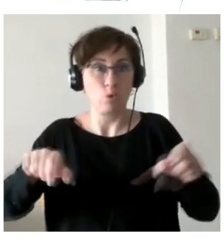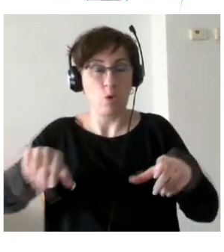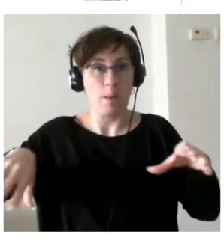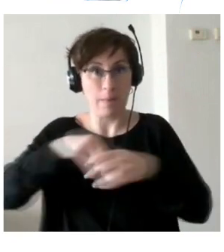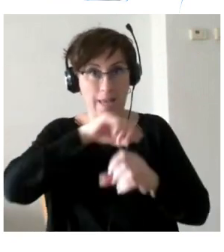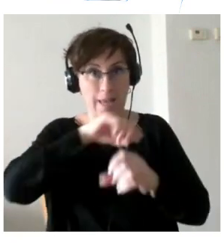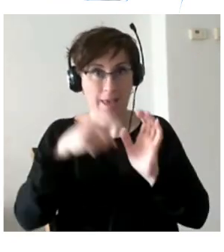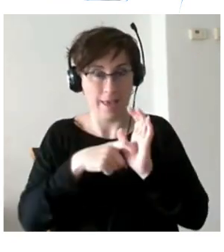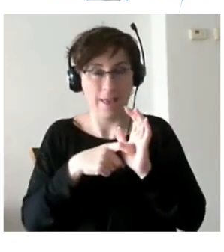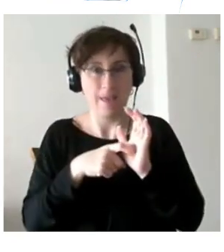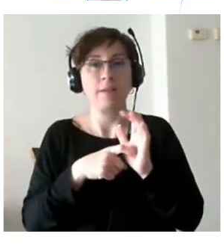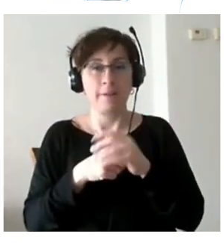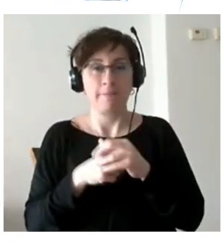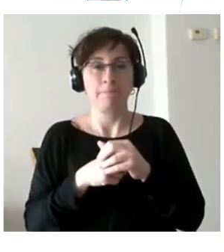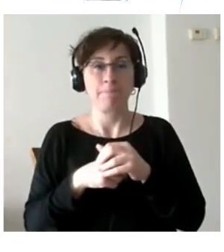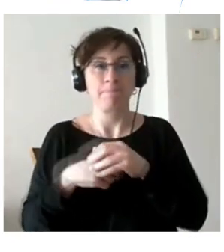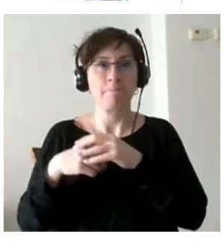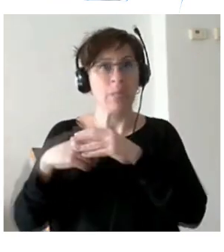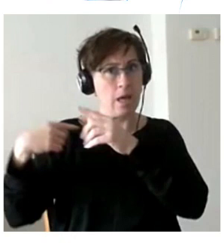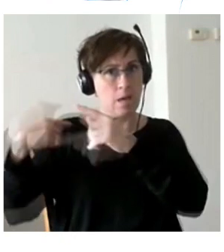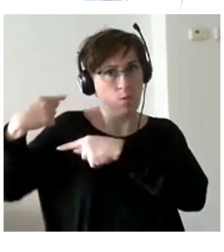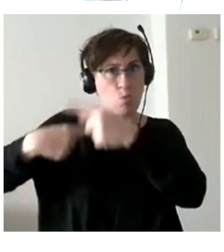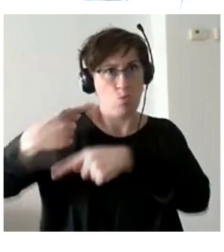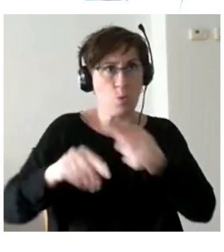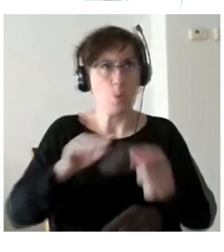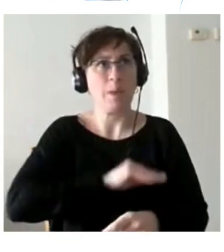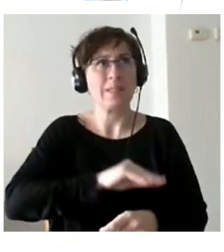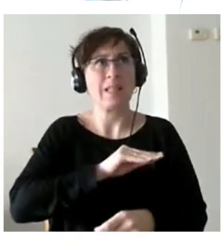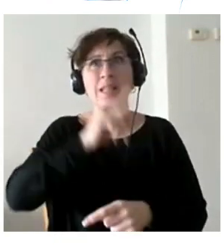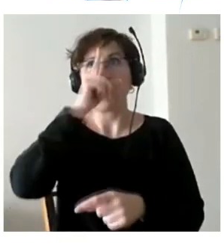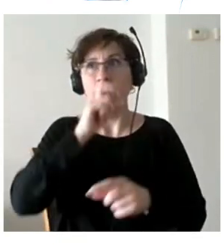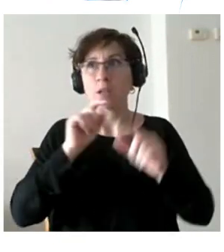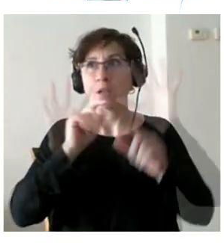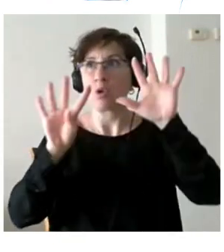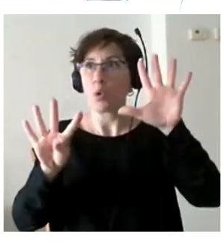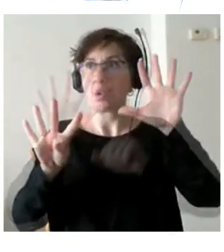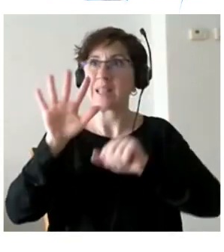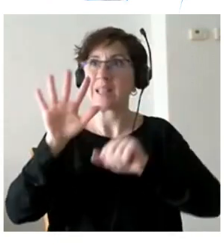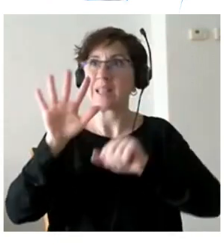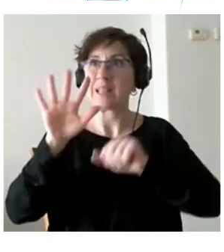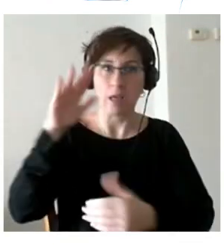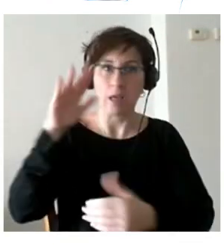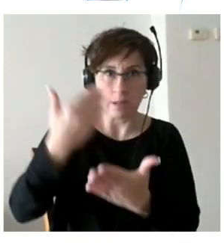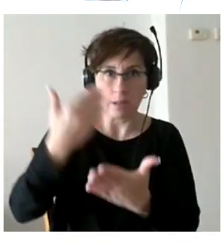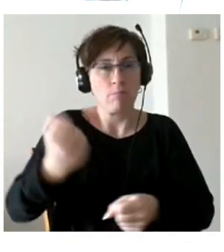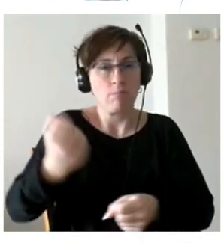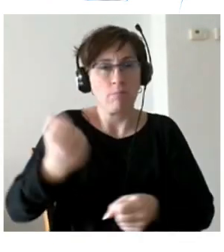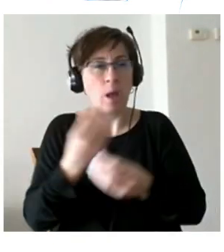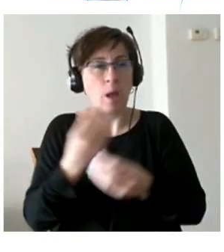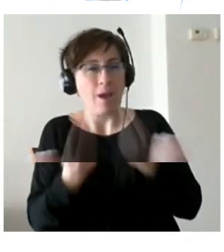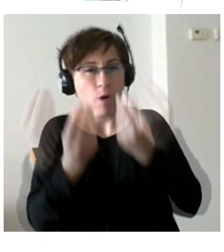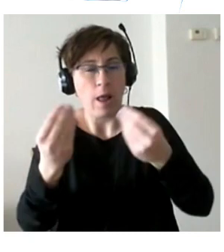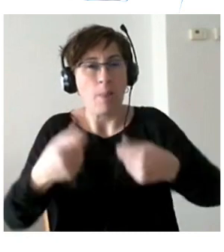tiene una trayectoria importante desde el 95 viene operando viene mejorándose ampliando profundizándose